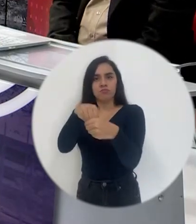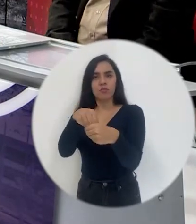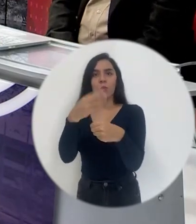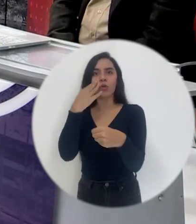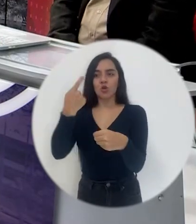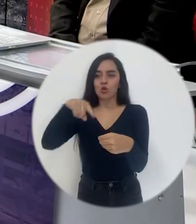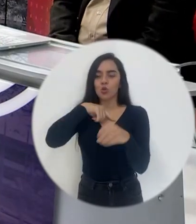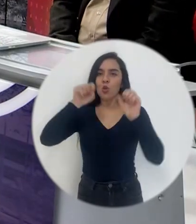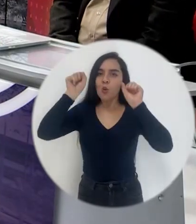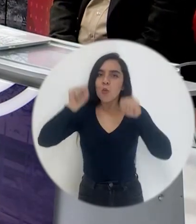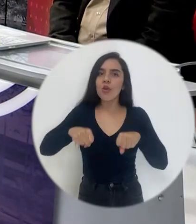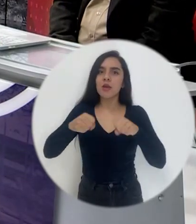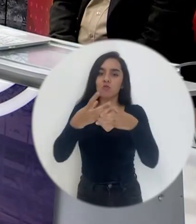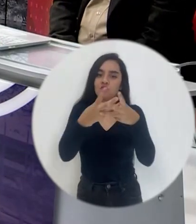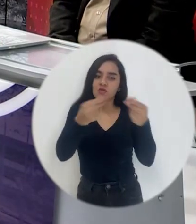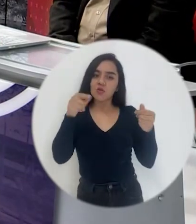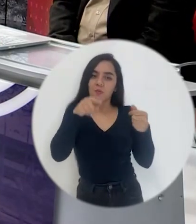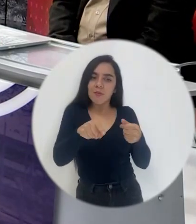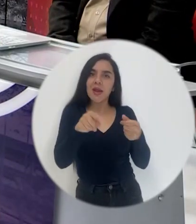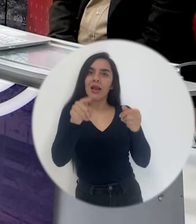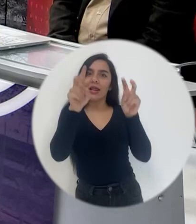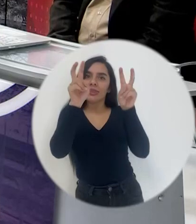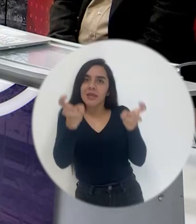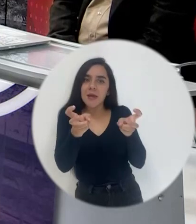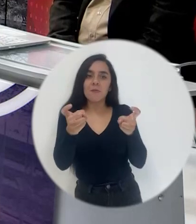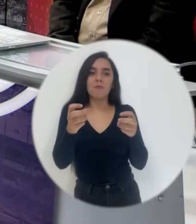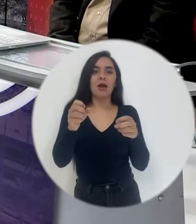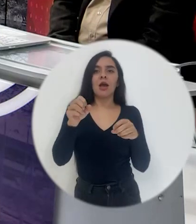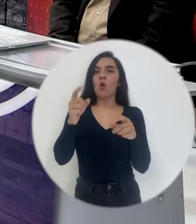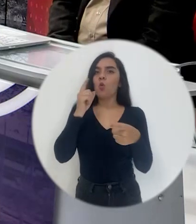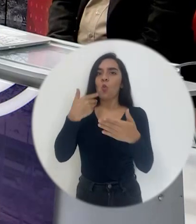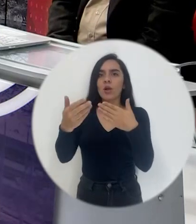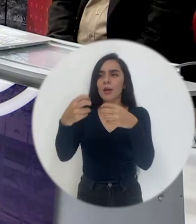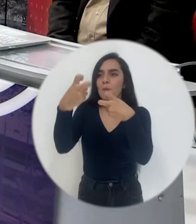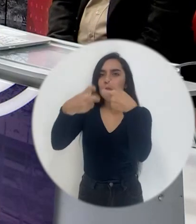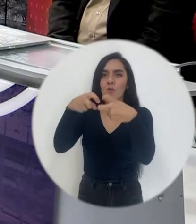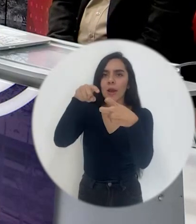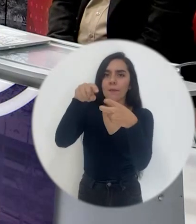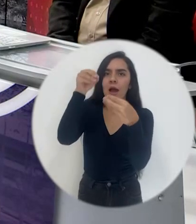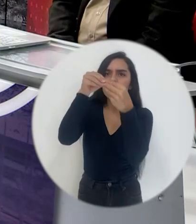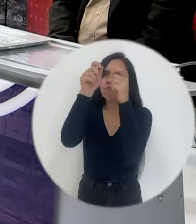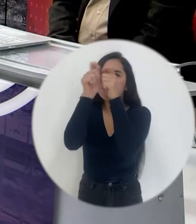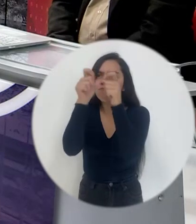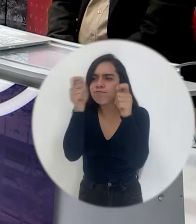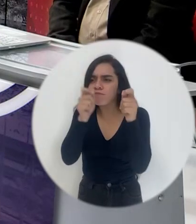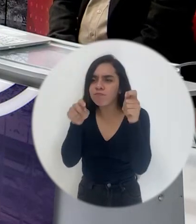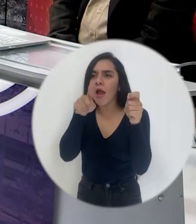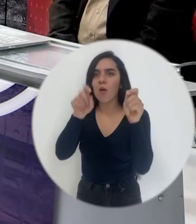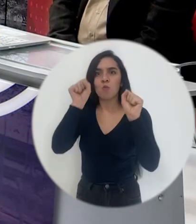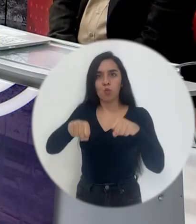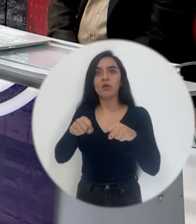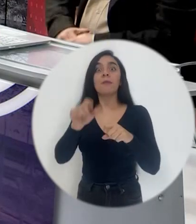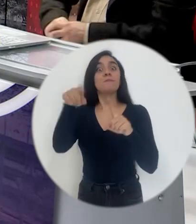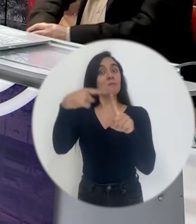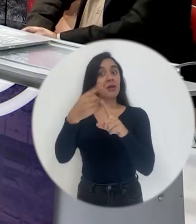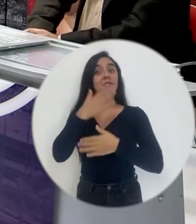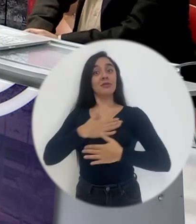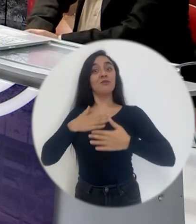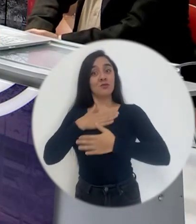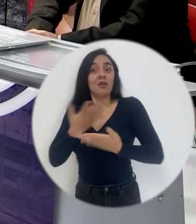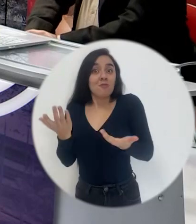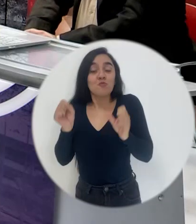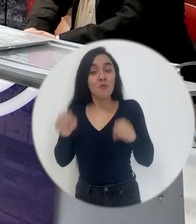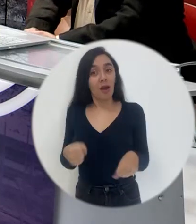yo puedo resolver eso, que puedo hacerlo bien, que puedo aprender a hacer bien todos los problemas, y disfrutarlo, aunque parezca